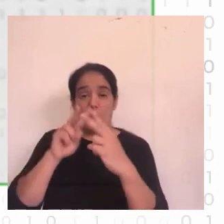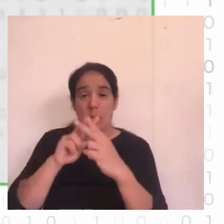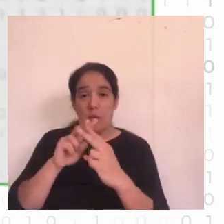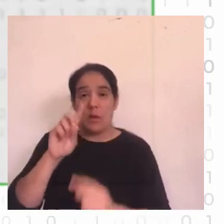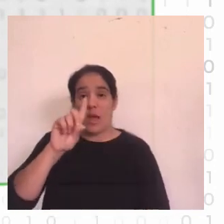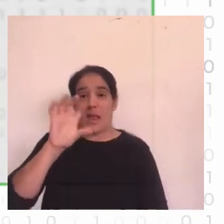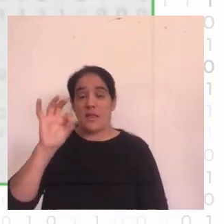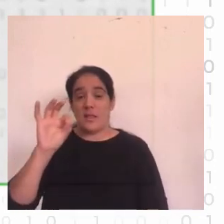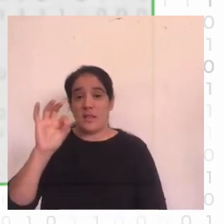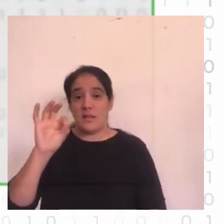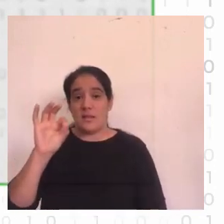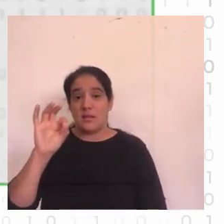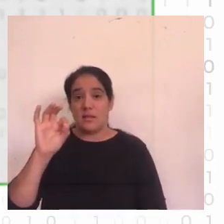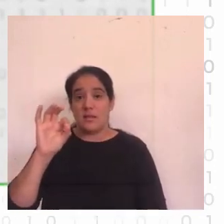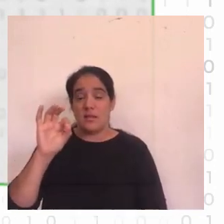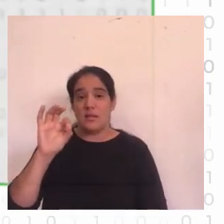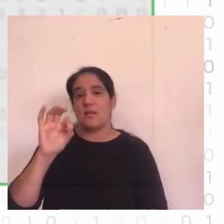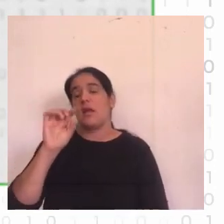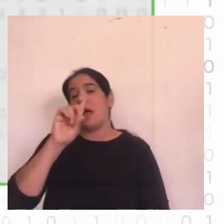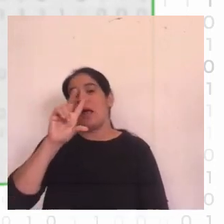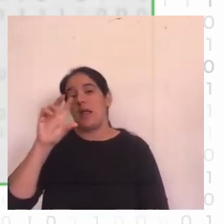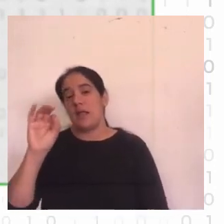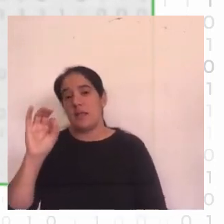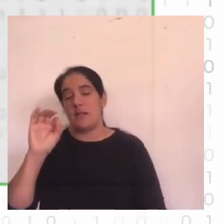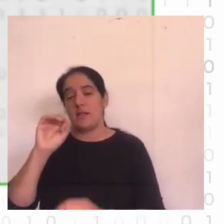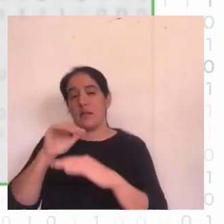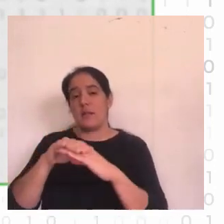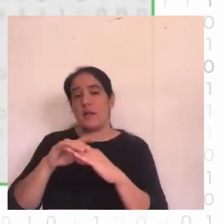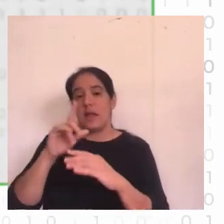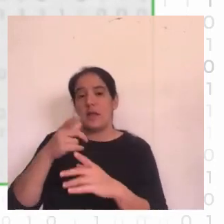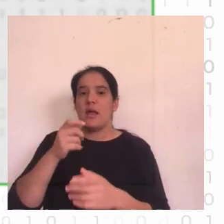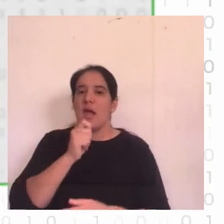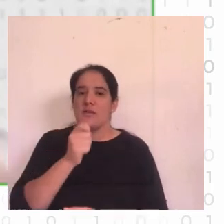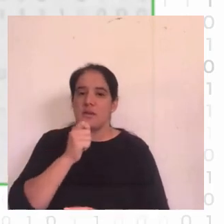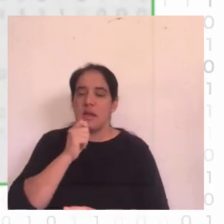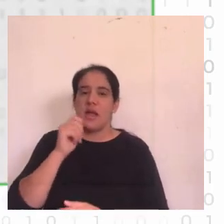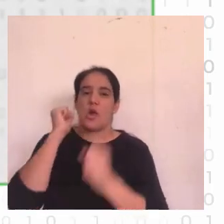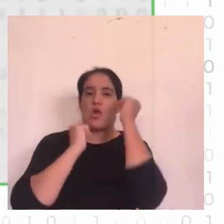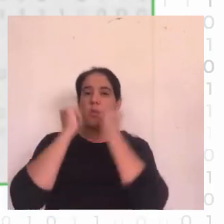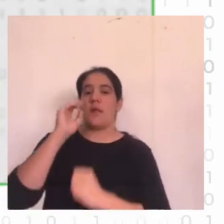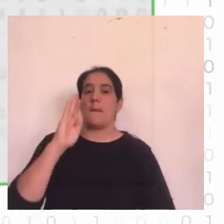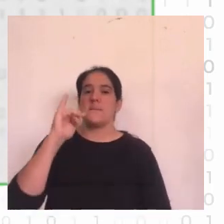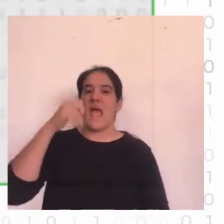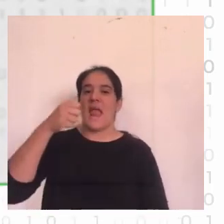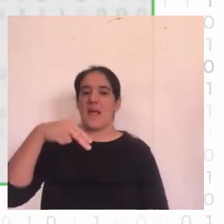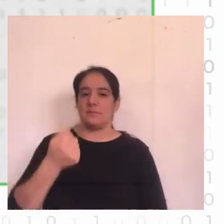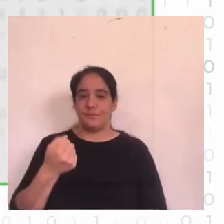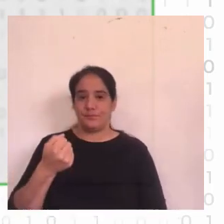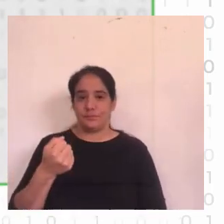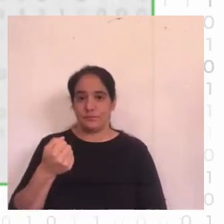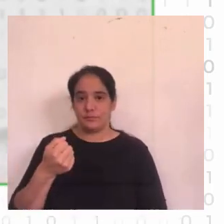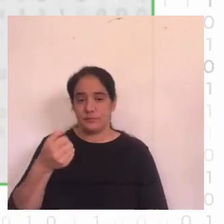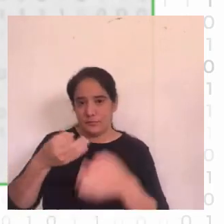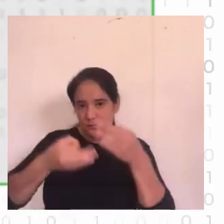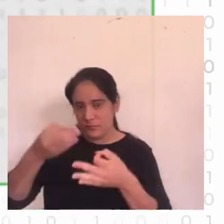mañana con el siguiente bloque que la moderadora va a ser la economista Catalina Piana que también es de la unidad de datos